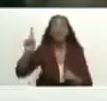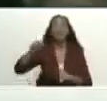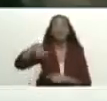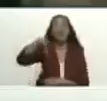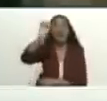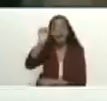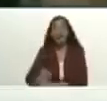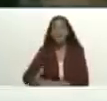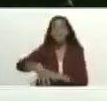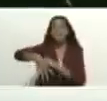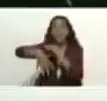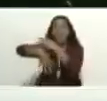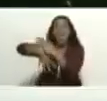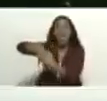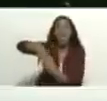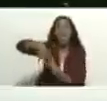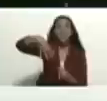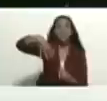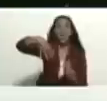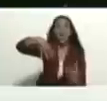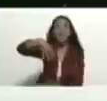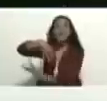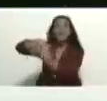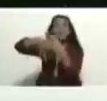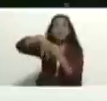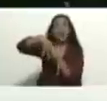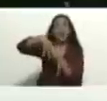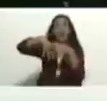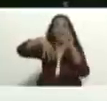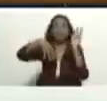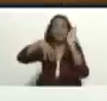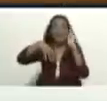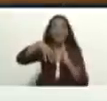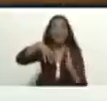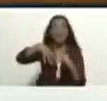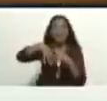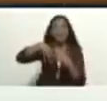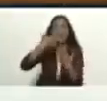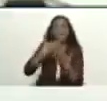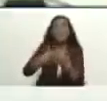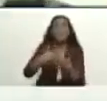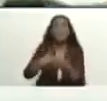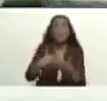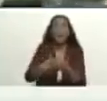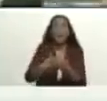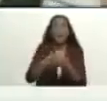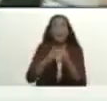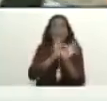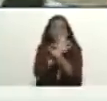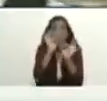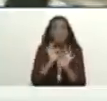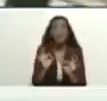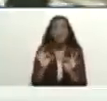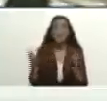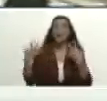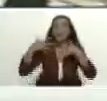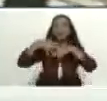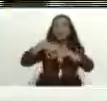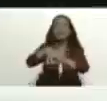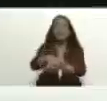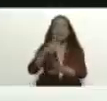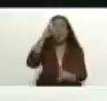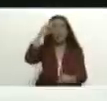se reencuentra se reúne y se plantea el camino de la integración